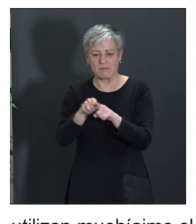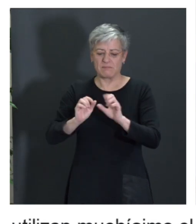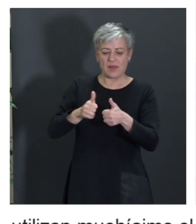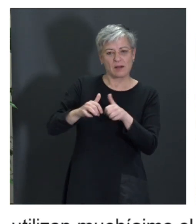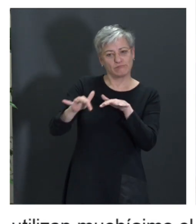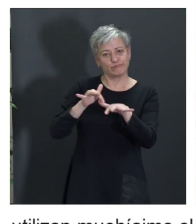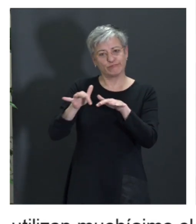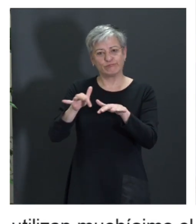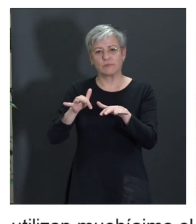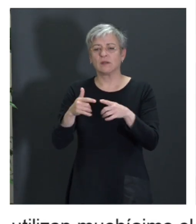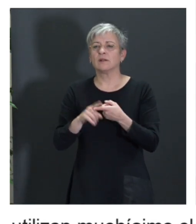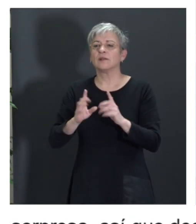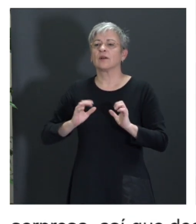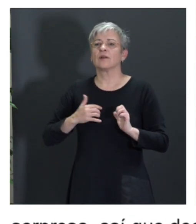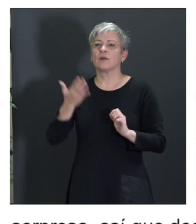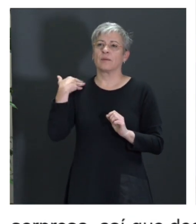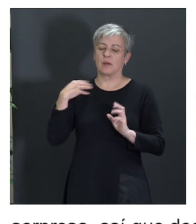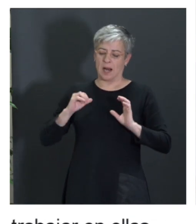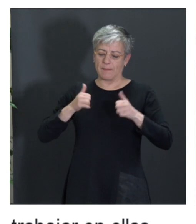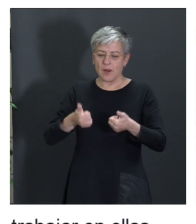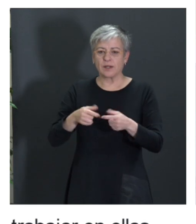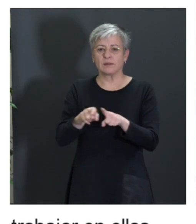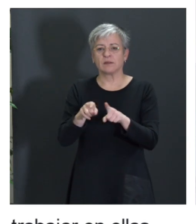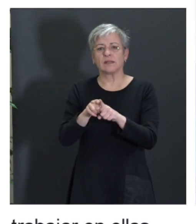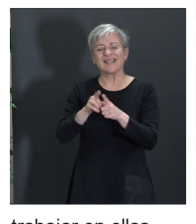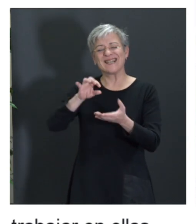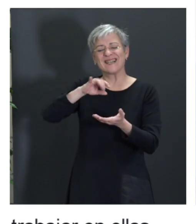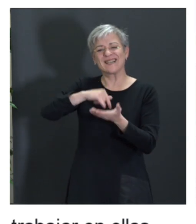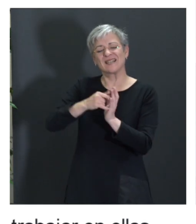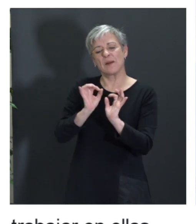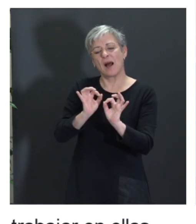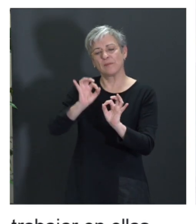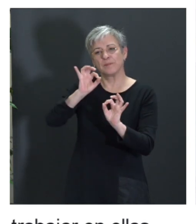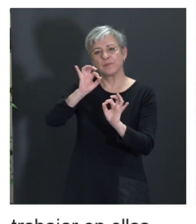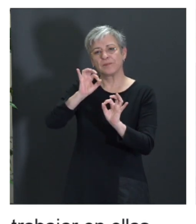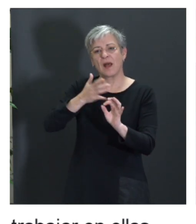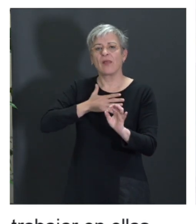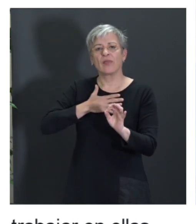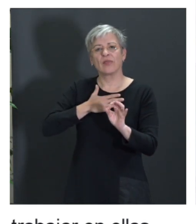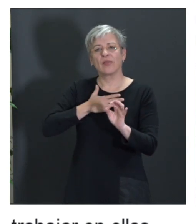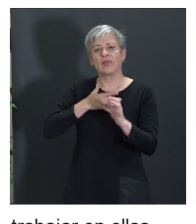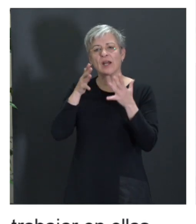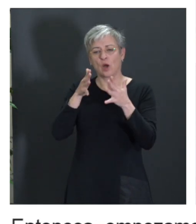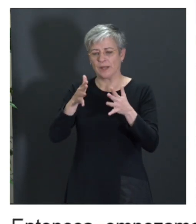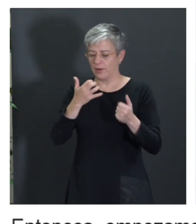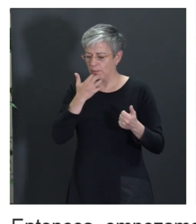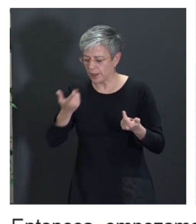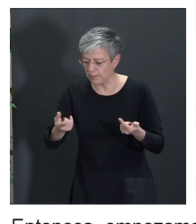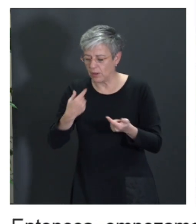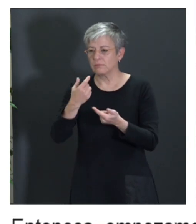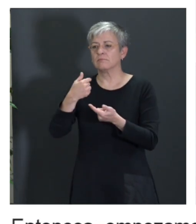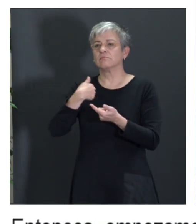Entonces empezamos también haciendo sistemas de recomendación. Es decir, nos preocupábamos de que las aplicaciones, pues,